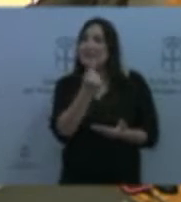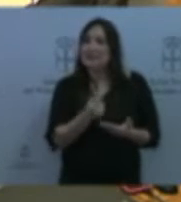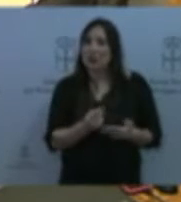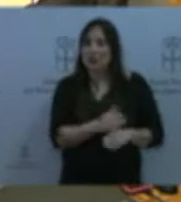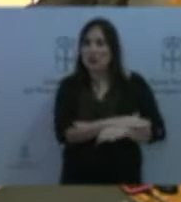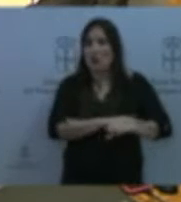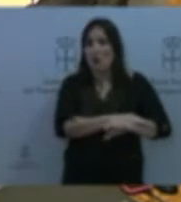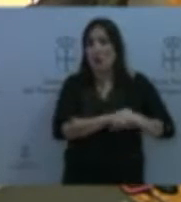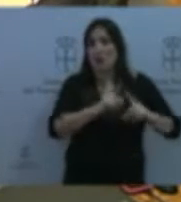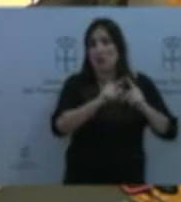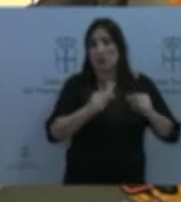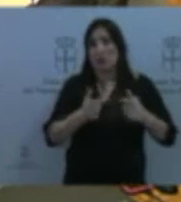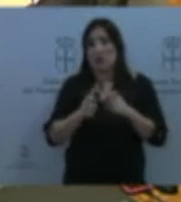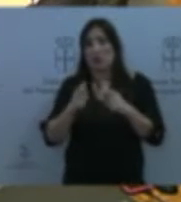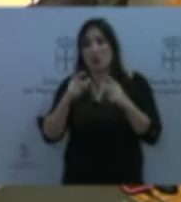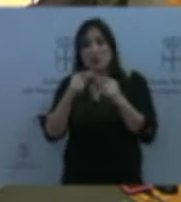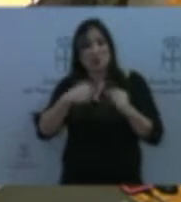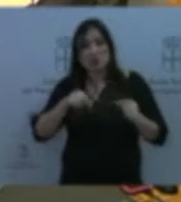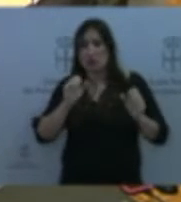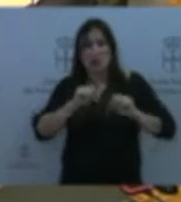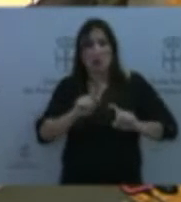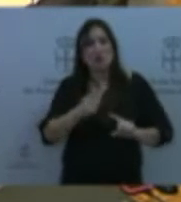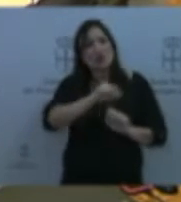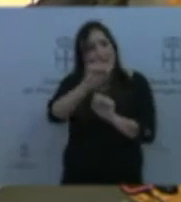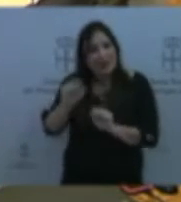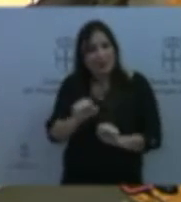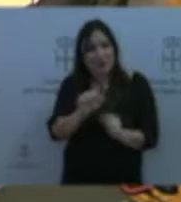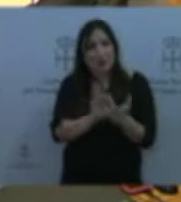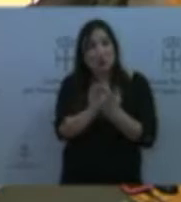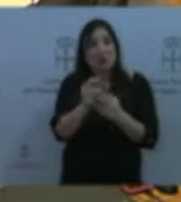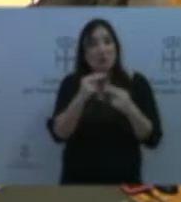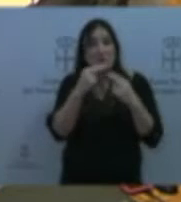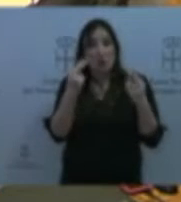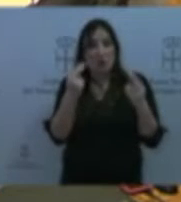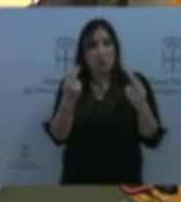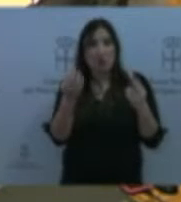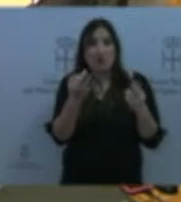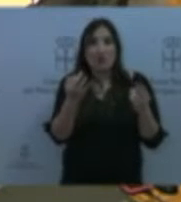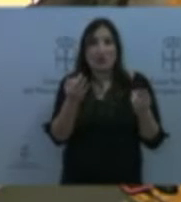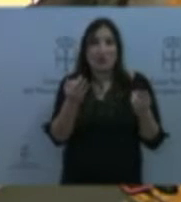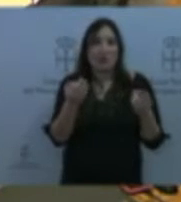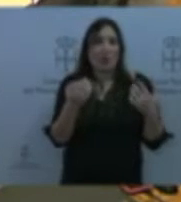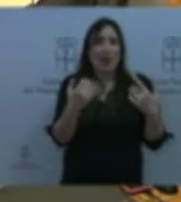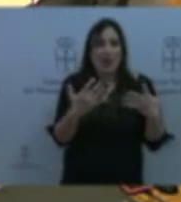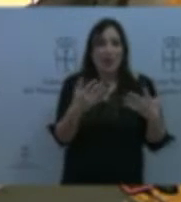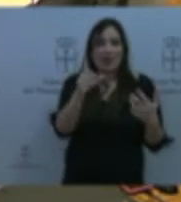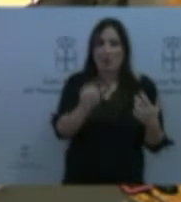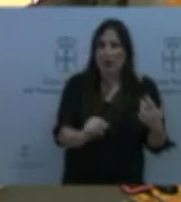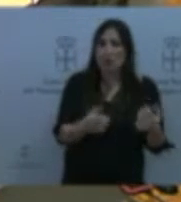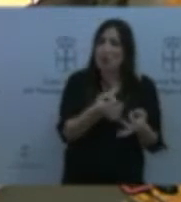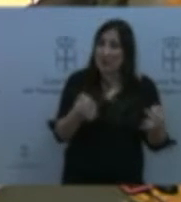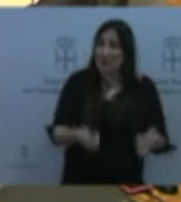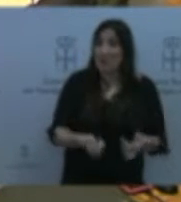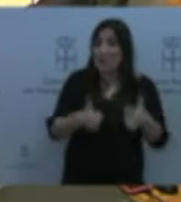Defendemos que los servicios públicos se prestan mejor, de manera más ágil, barata y eficaz, si se prestan directamente por la